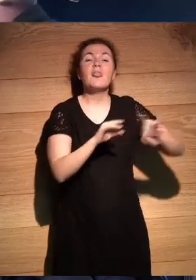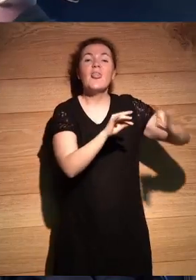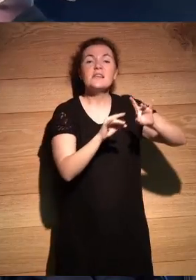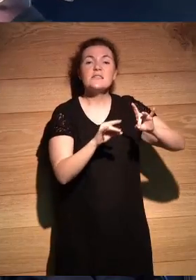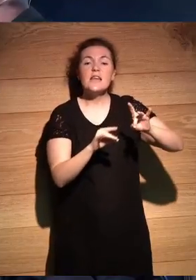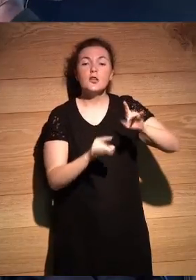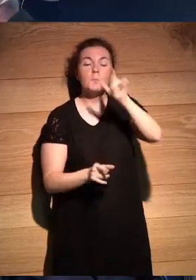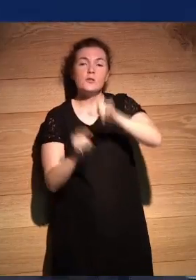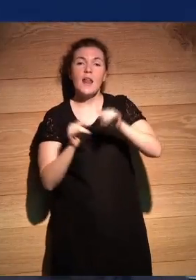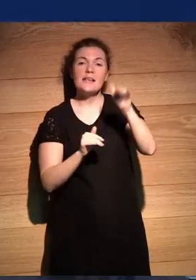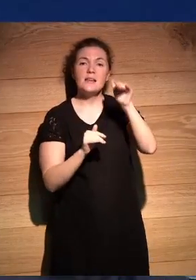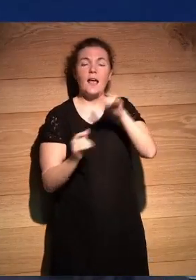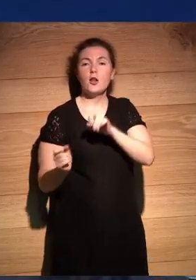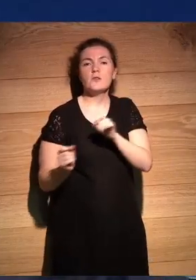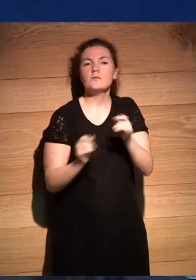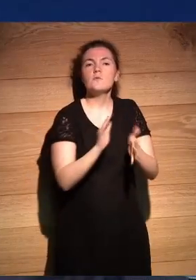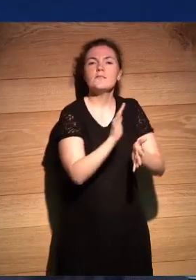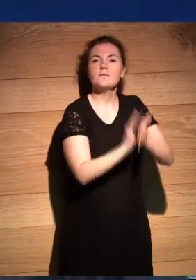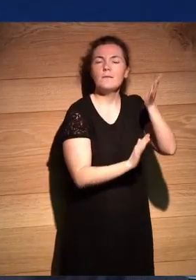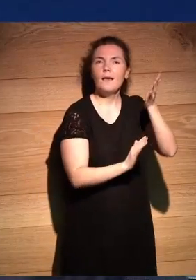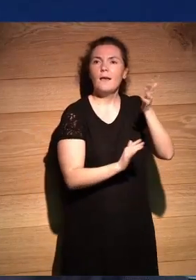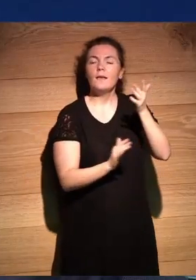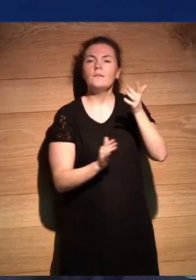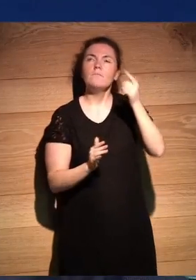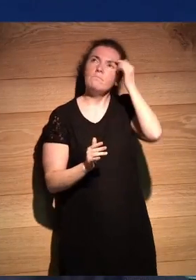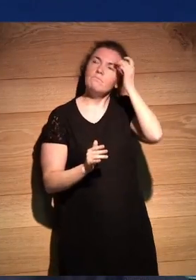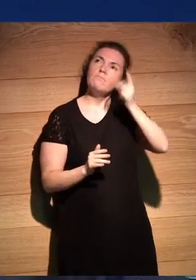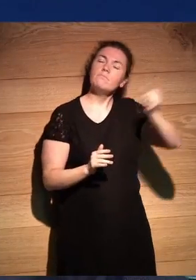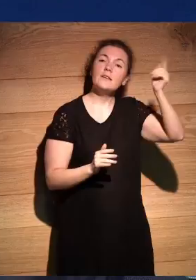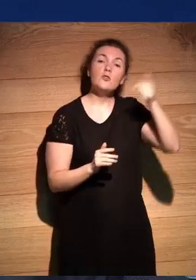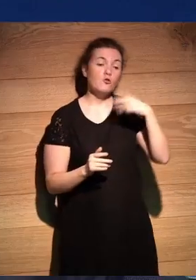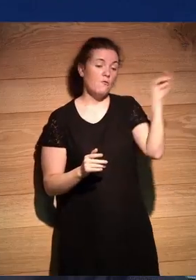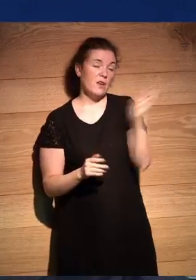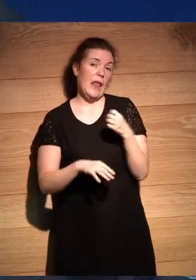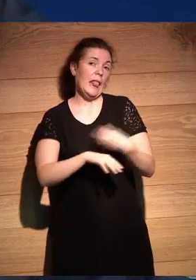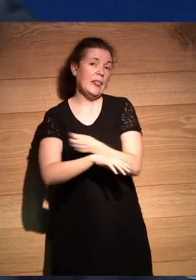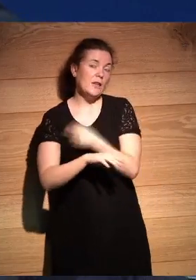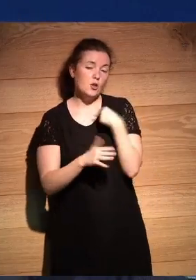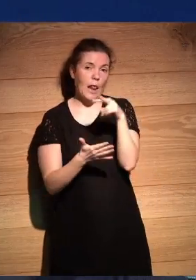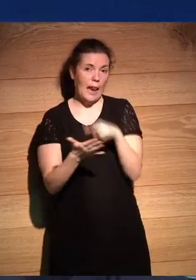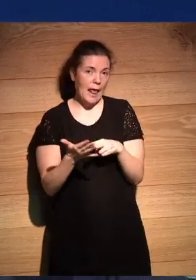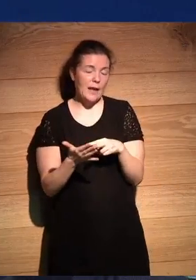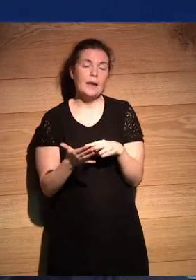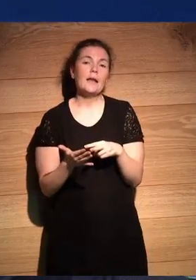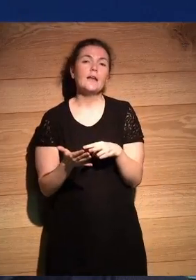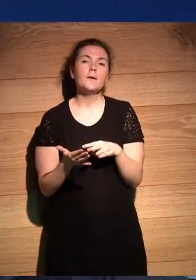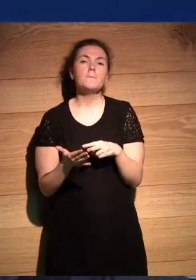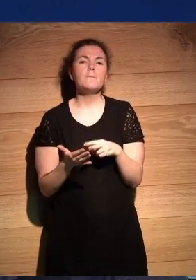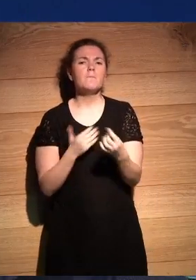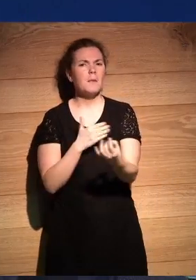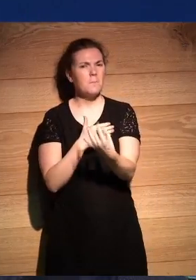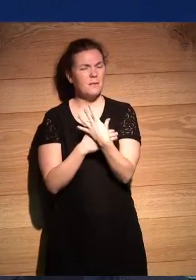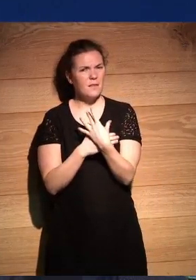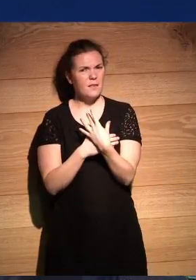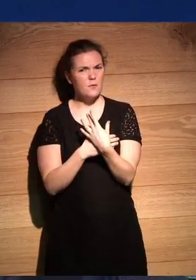extranjeros literaria y cinematográficamente yo ahora en el tren venía leyendo dije bueno ¿qué me llevo para leer? y me habían enviado